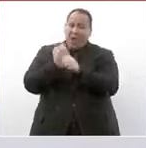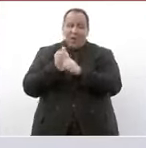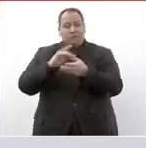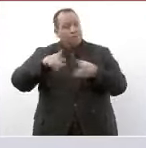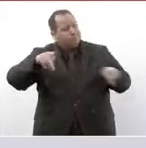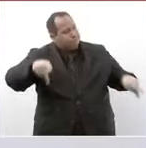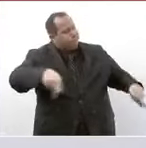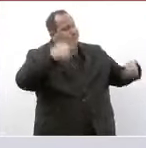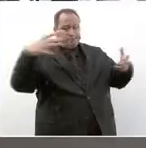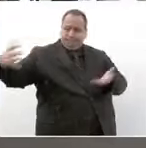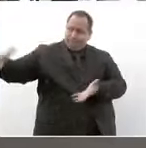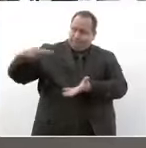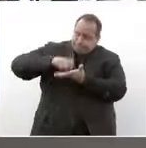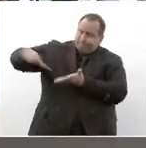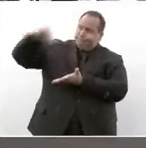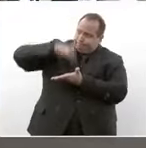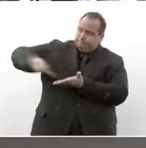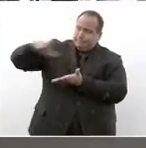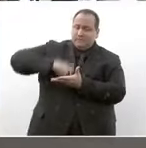medicinas al año